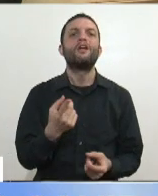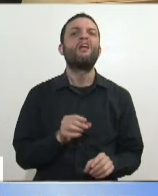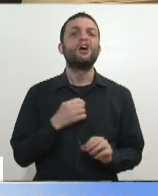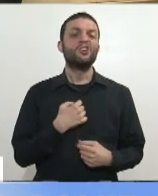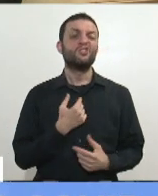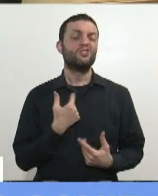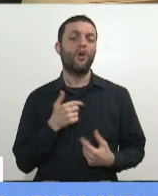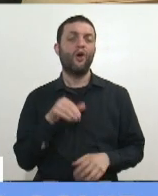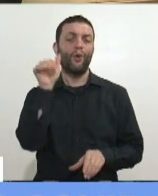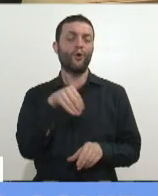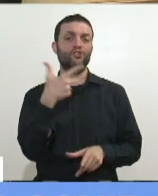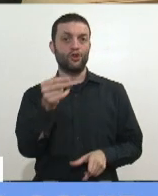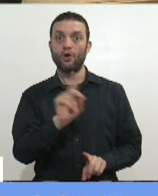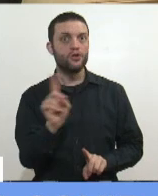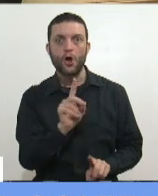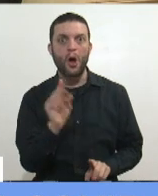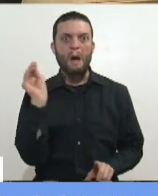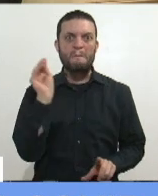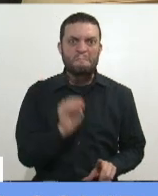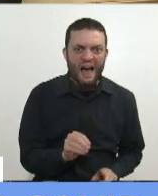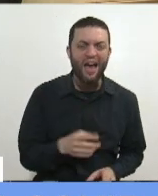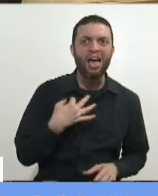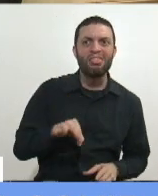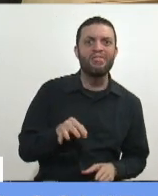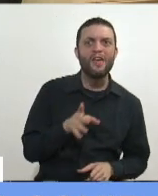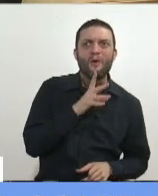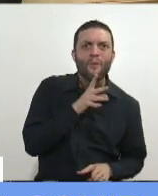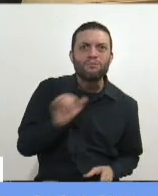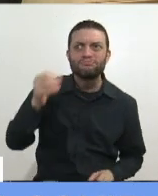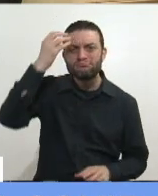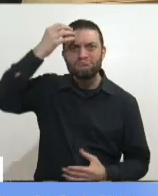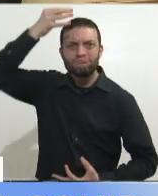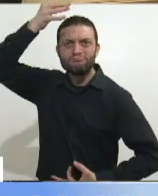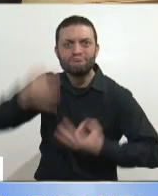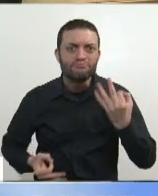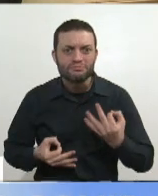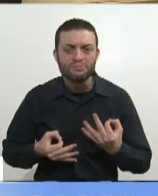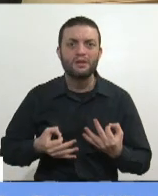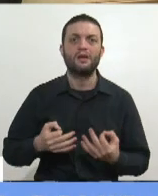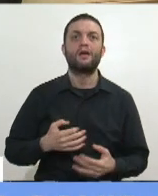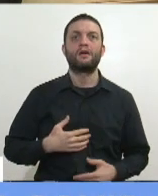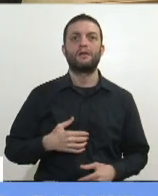resistir los efectos de esta ley. Hasta que la justicia actúe.